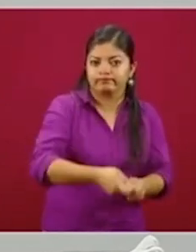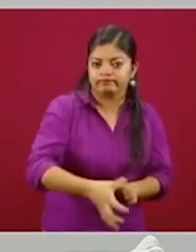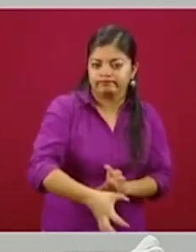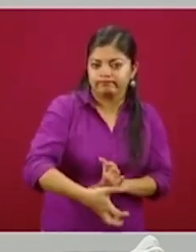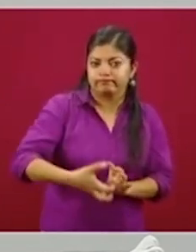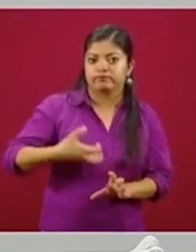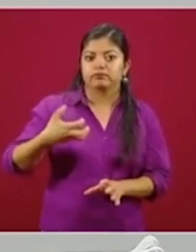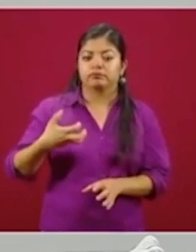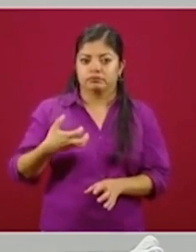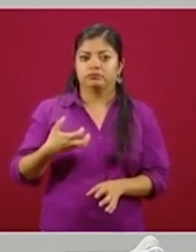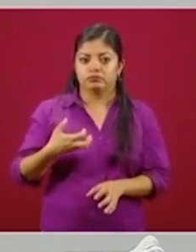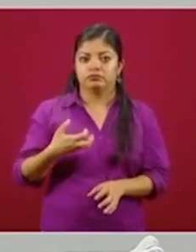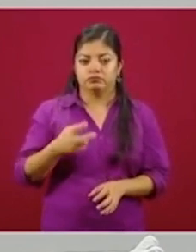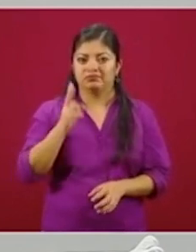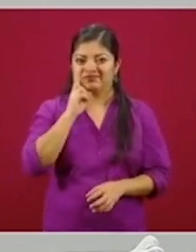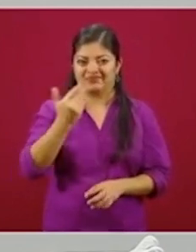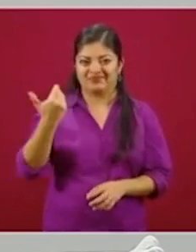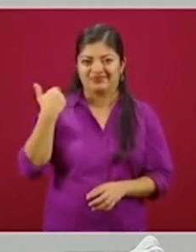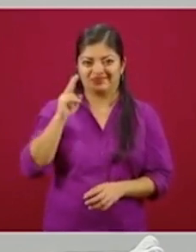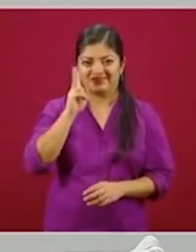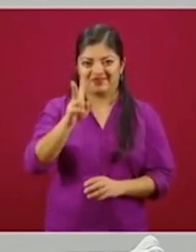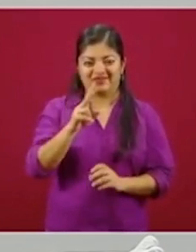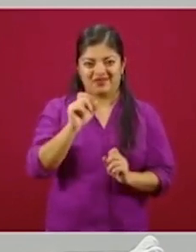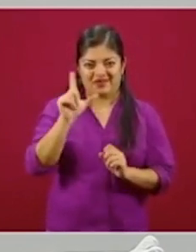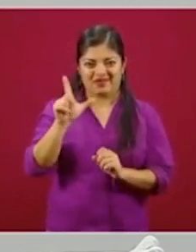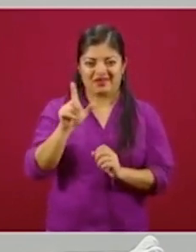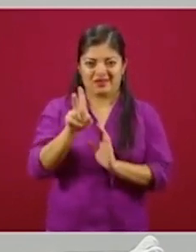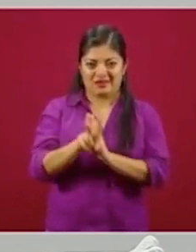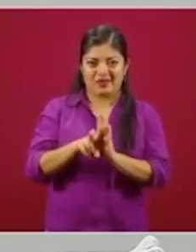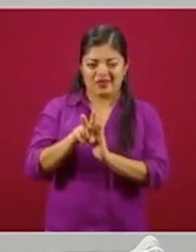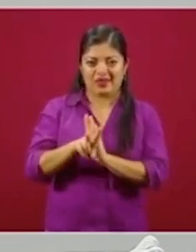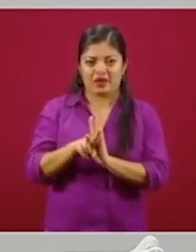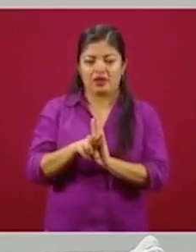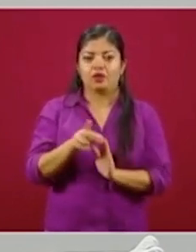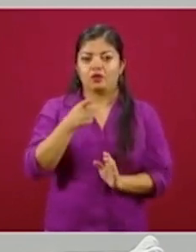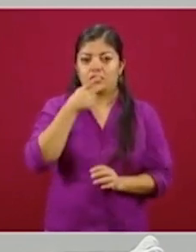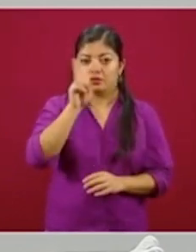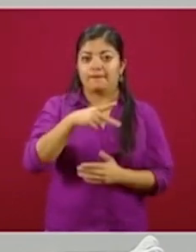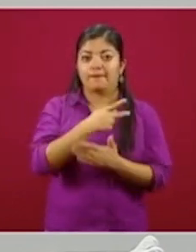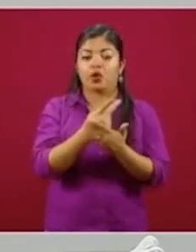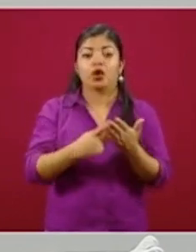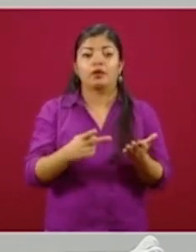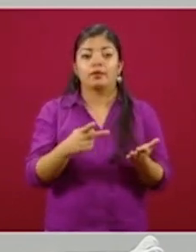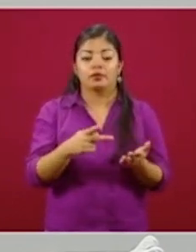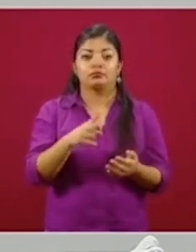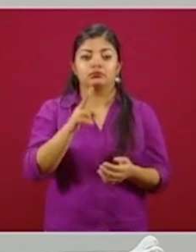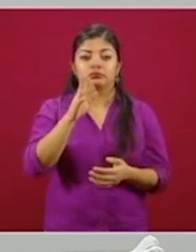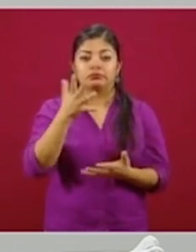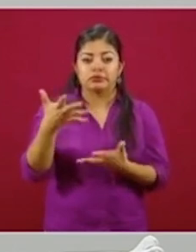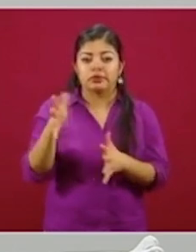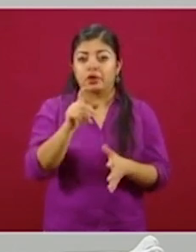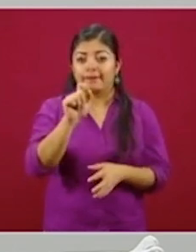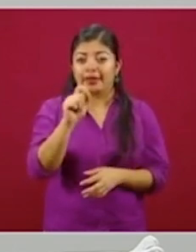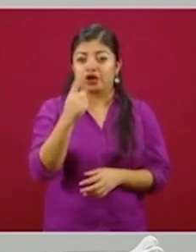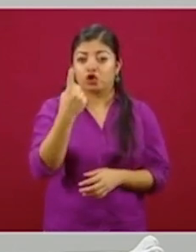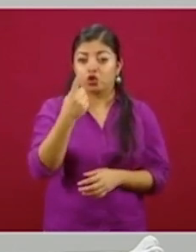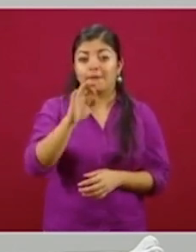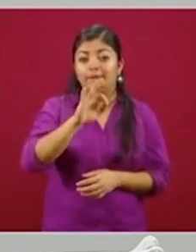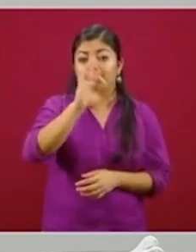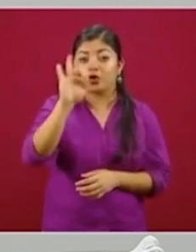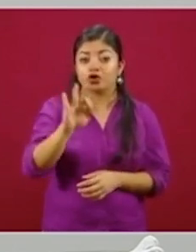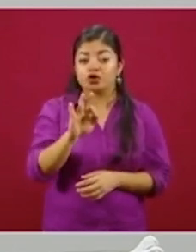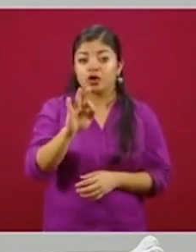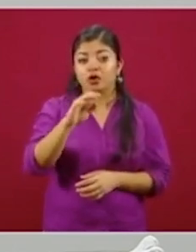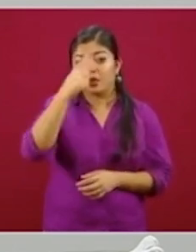ya no veremos el procesamiento. Y nuestro programa va a entregar por primera vez un 21 por ciento de los apoyos van a salir